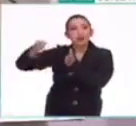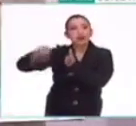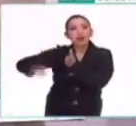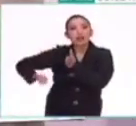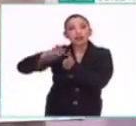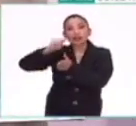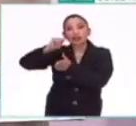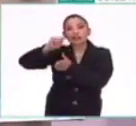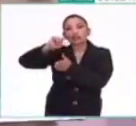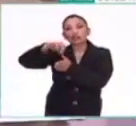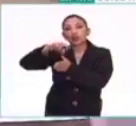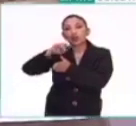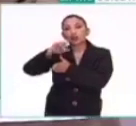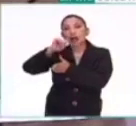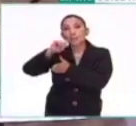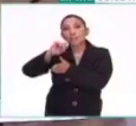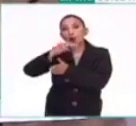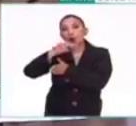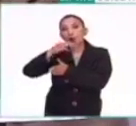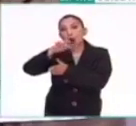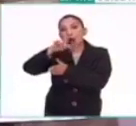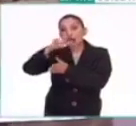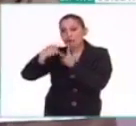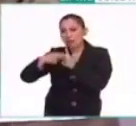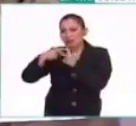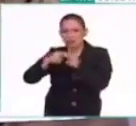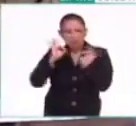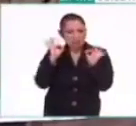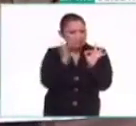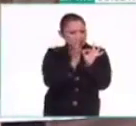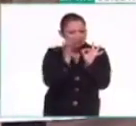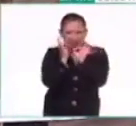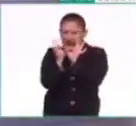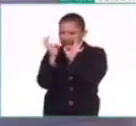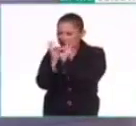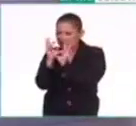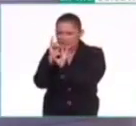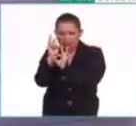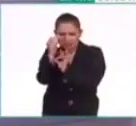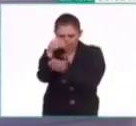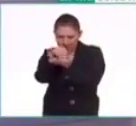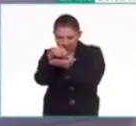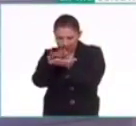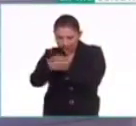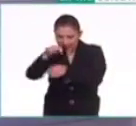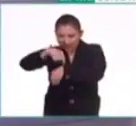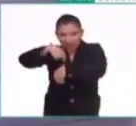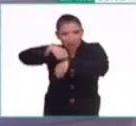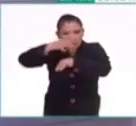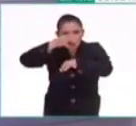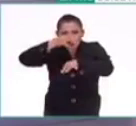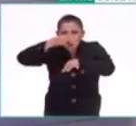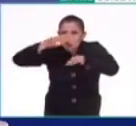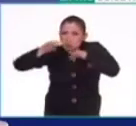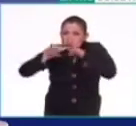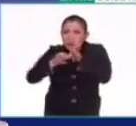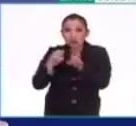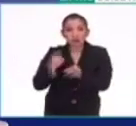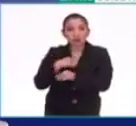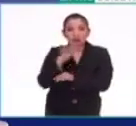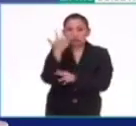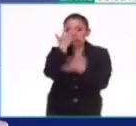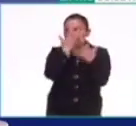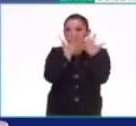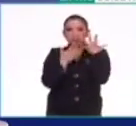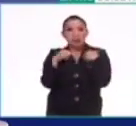el Tonalpo Guali. O sea, hay una matemática y una intención en registrar el tiempo de una manera que ni nosotros